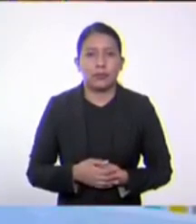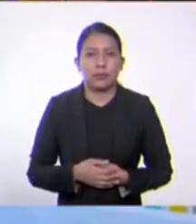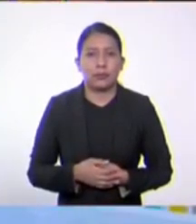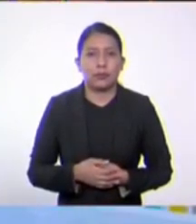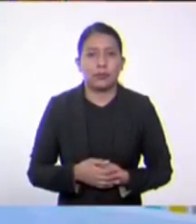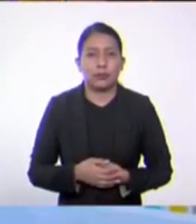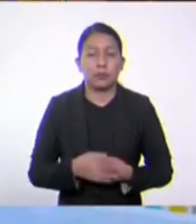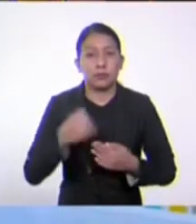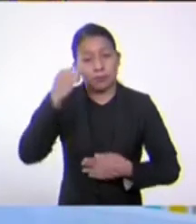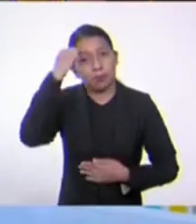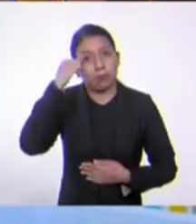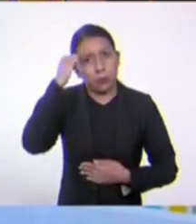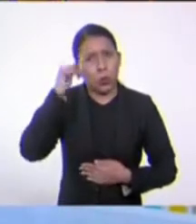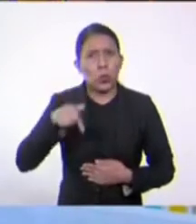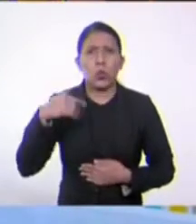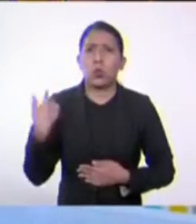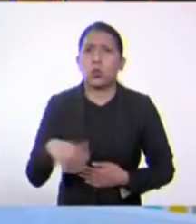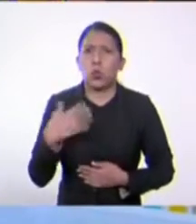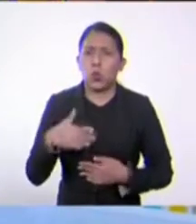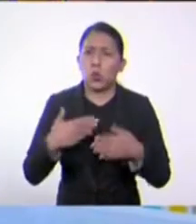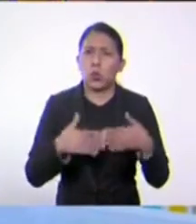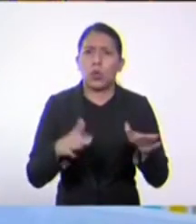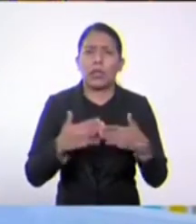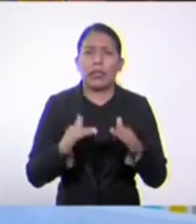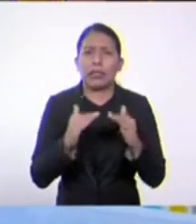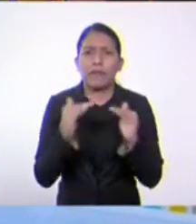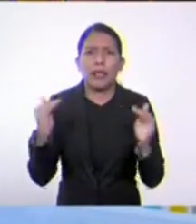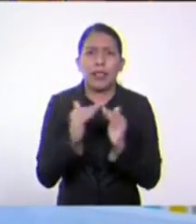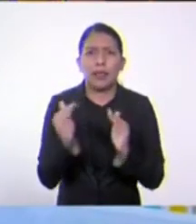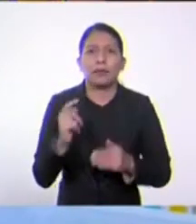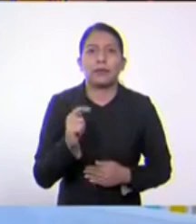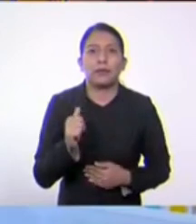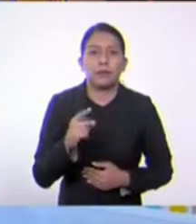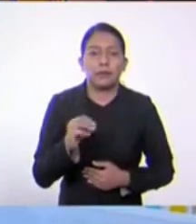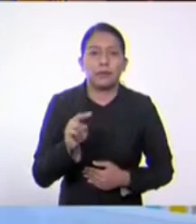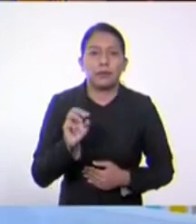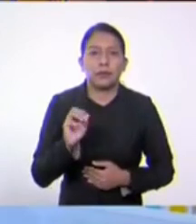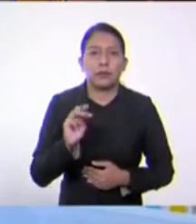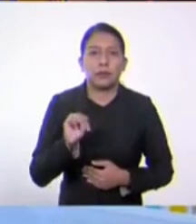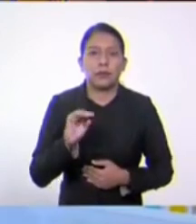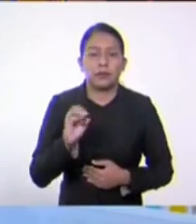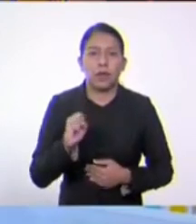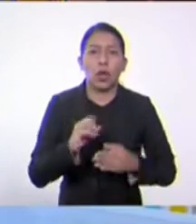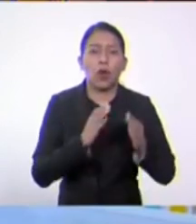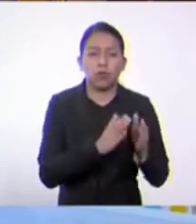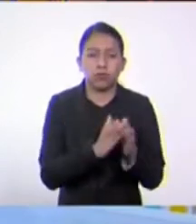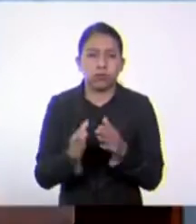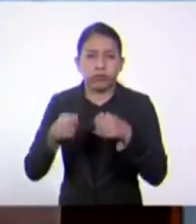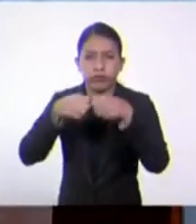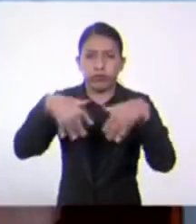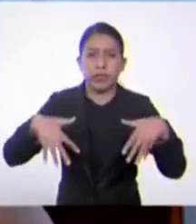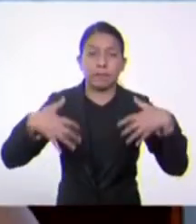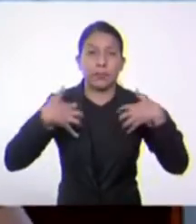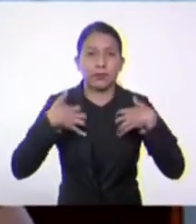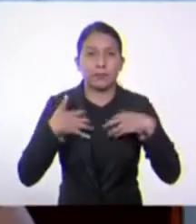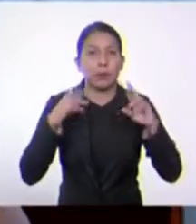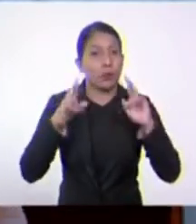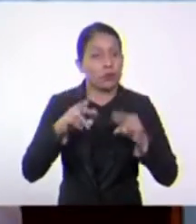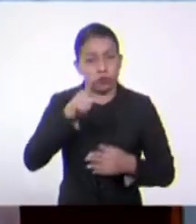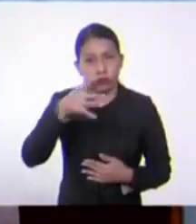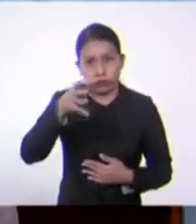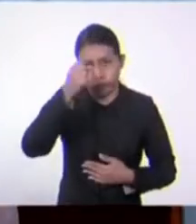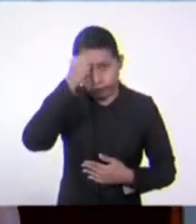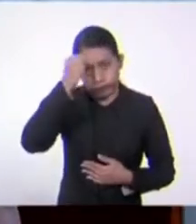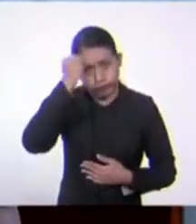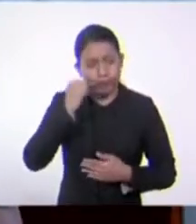Hemos aprendido mucho hoy sobre los niveles taxonómicos y sobre la organización de la vida. Espero que hayas